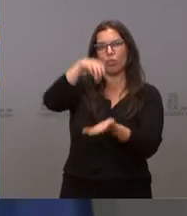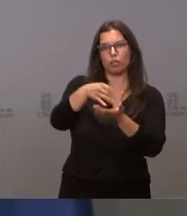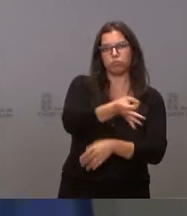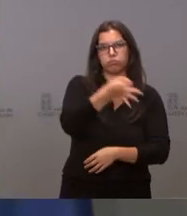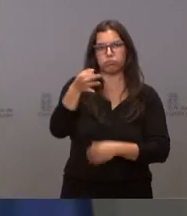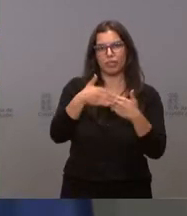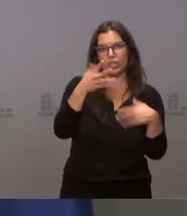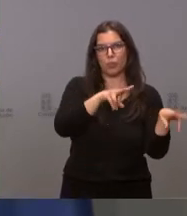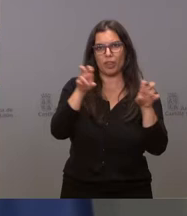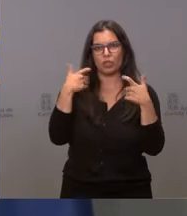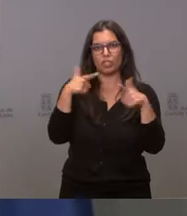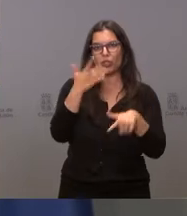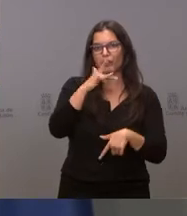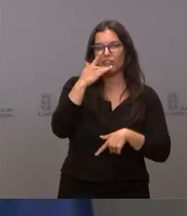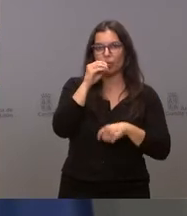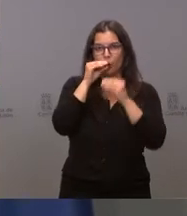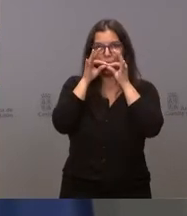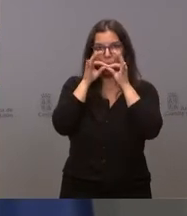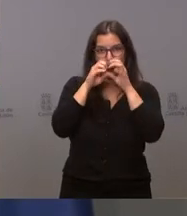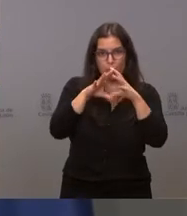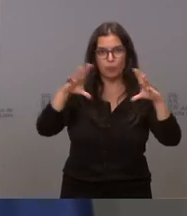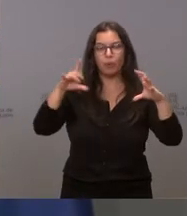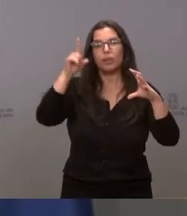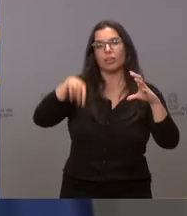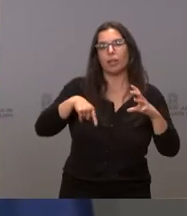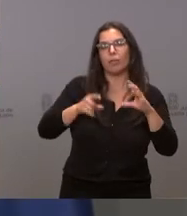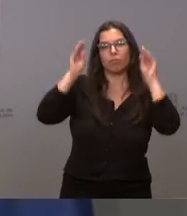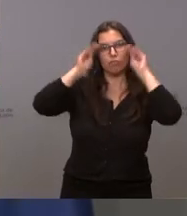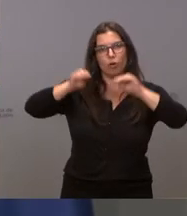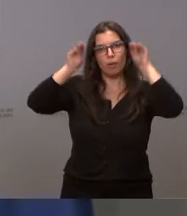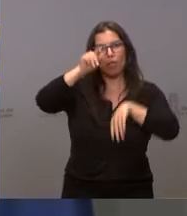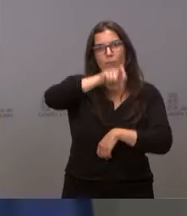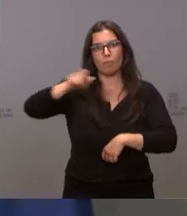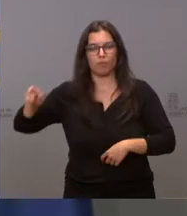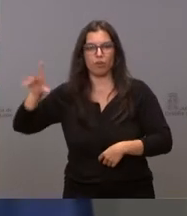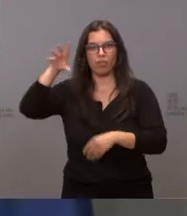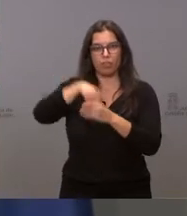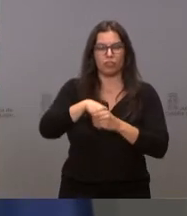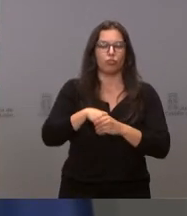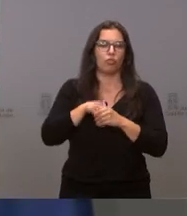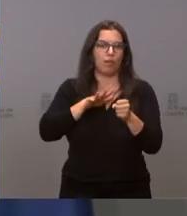innovación en el sector del vidrio soplado y en la formación de trabajadores en este mundo del vidrio.